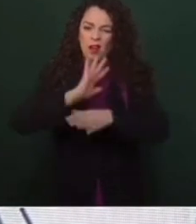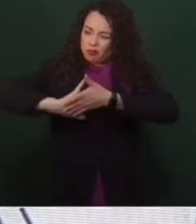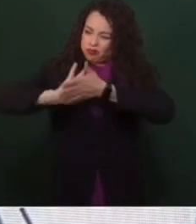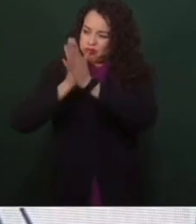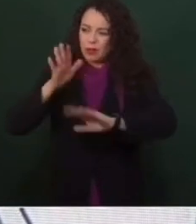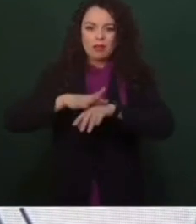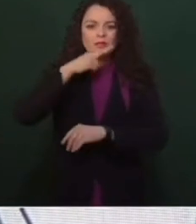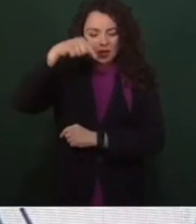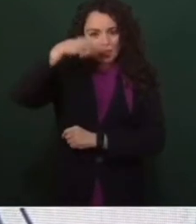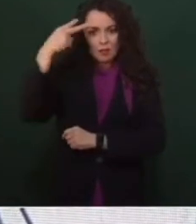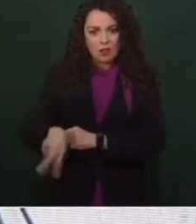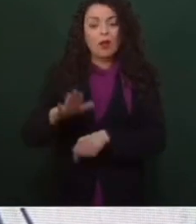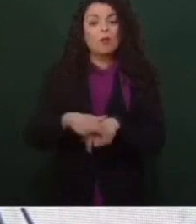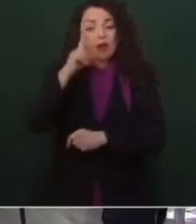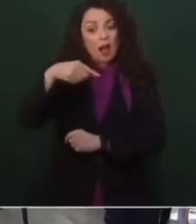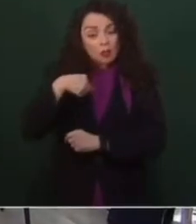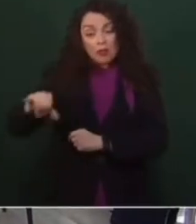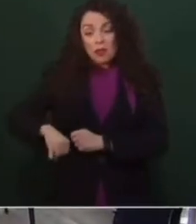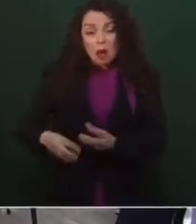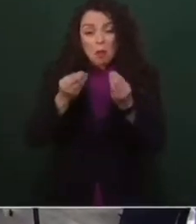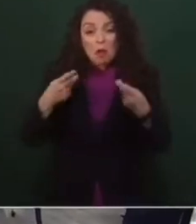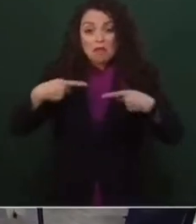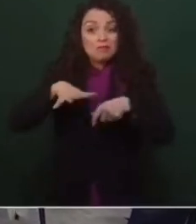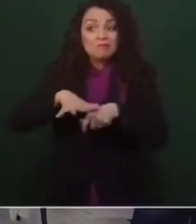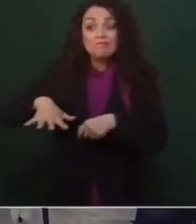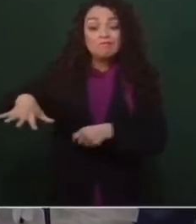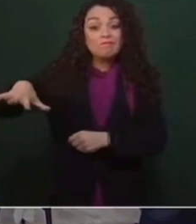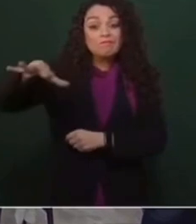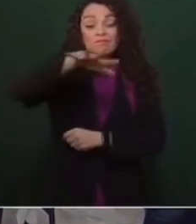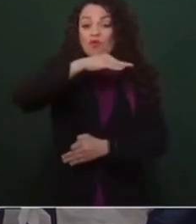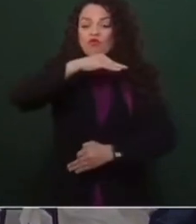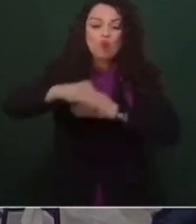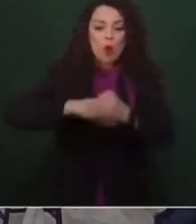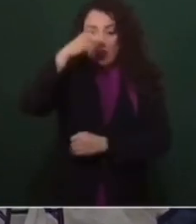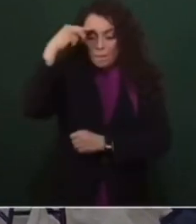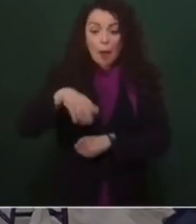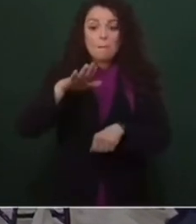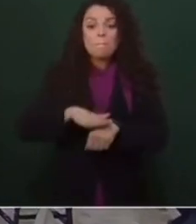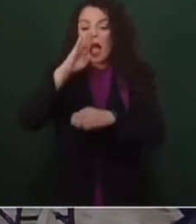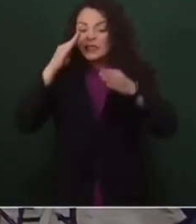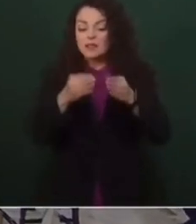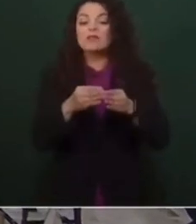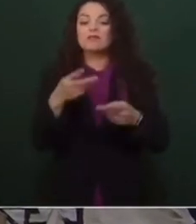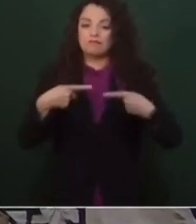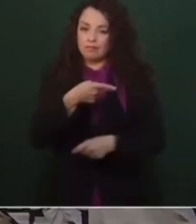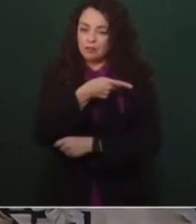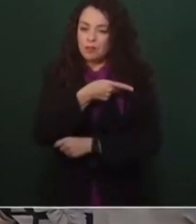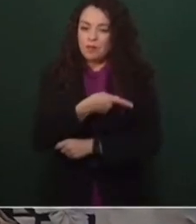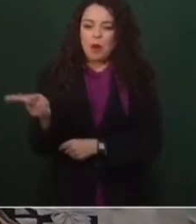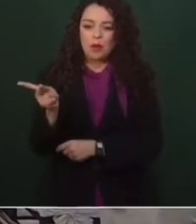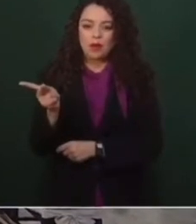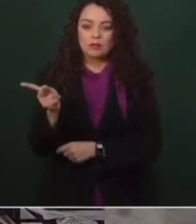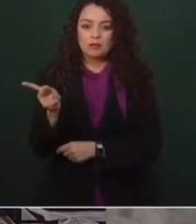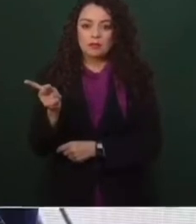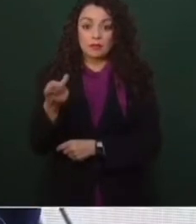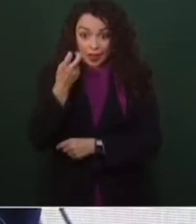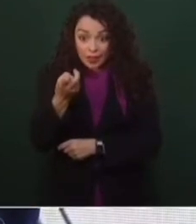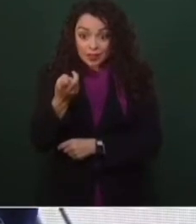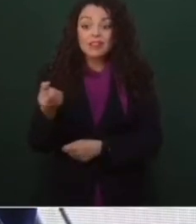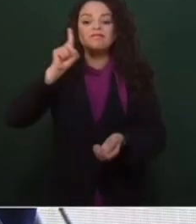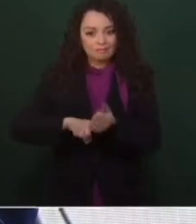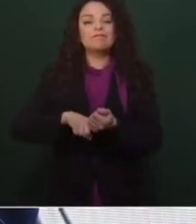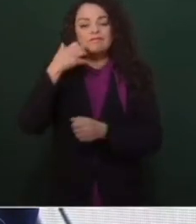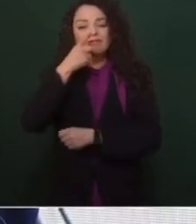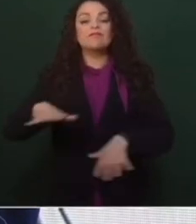nos importa mucho el pueblo, todo el pueblo de México y en especial los pobres y eso es la transformación,